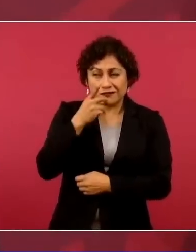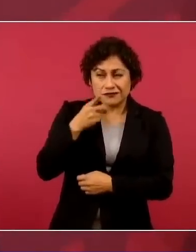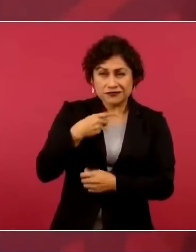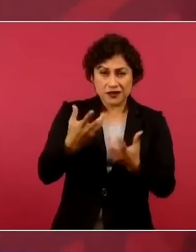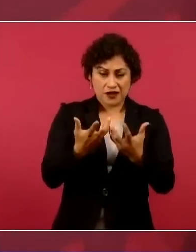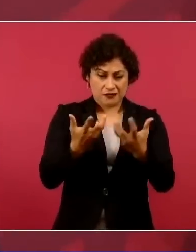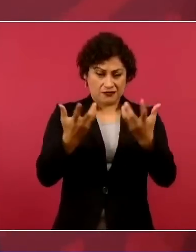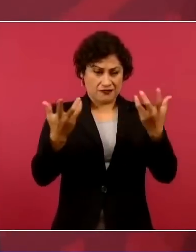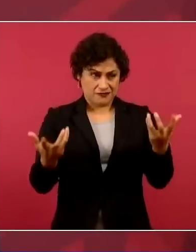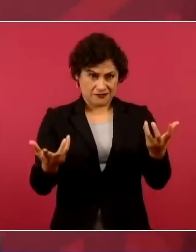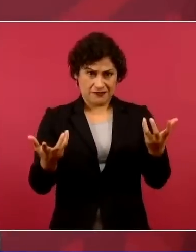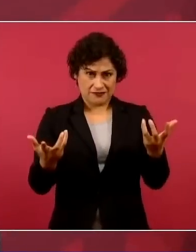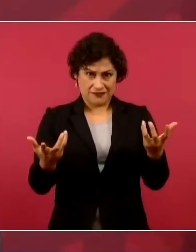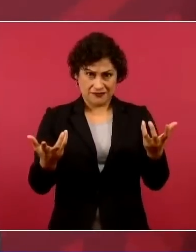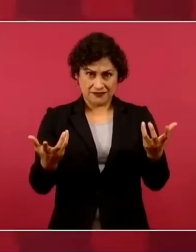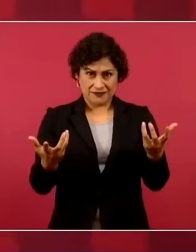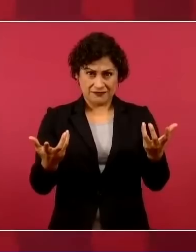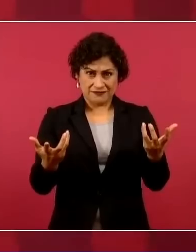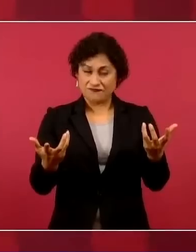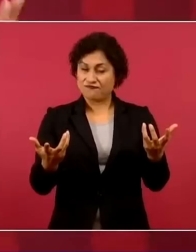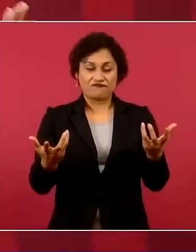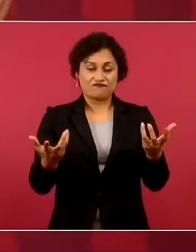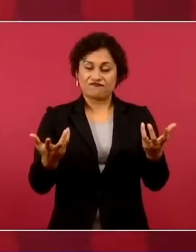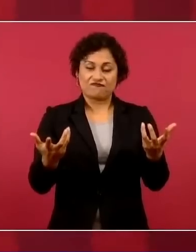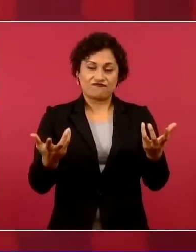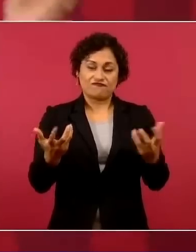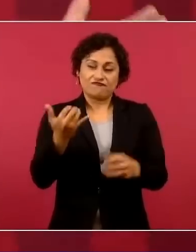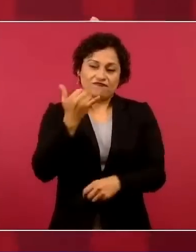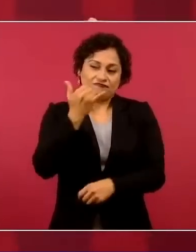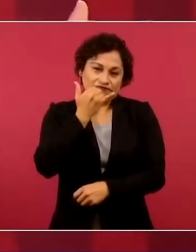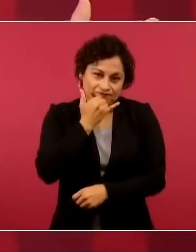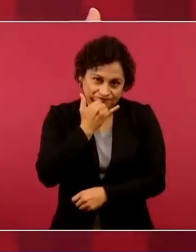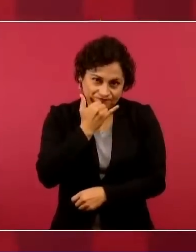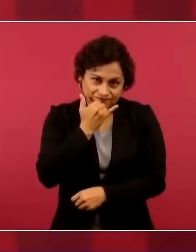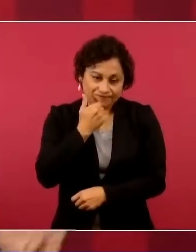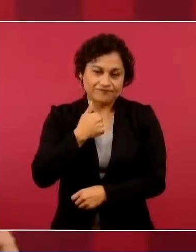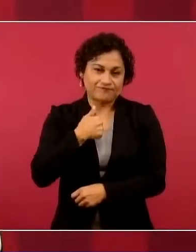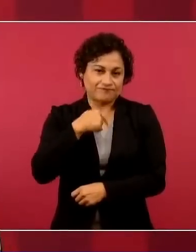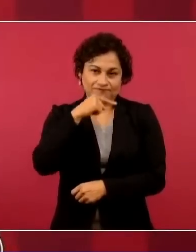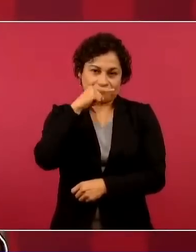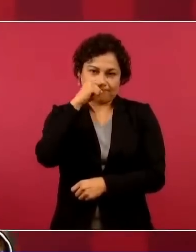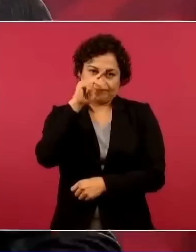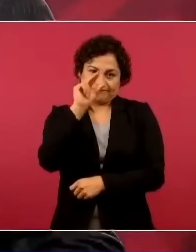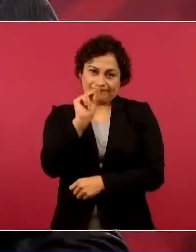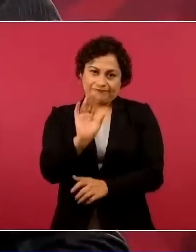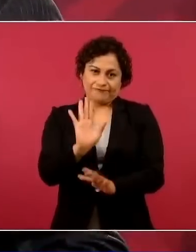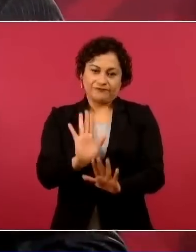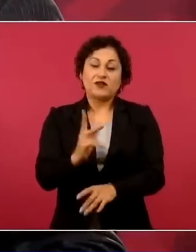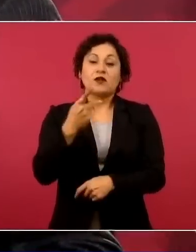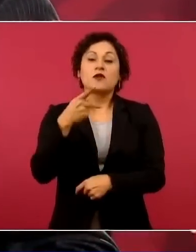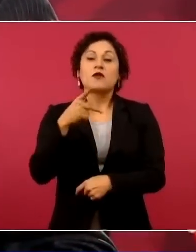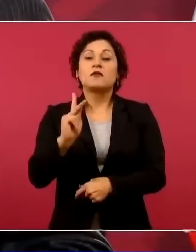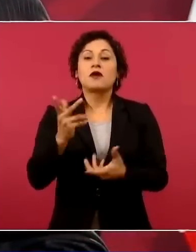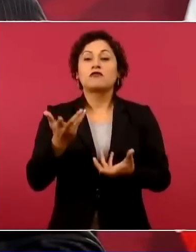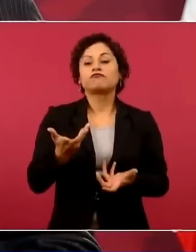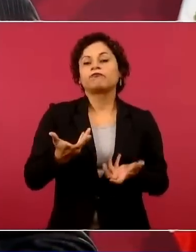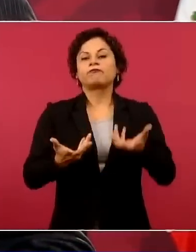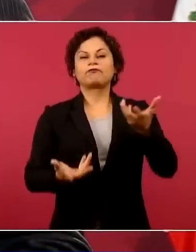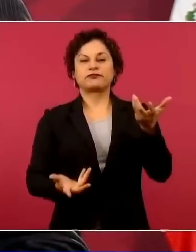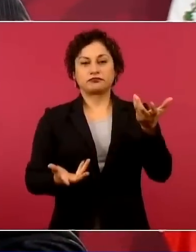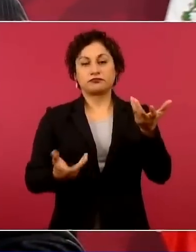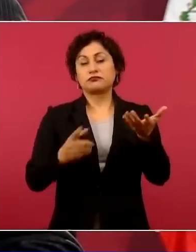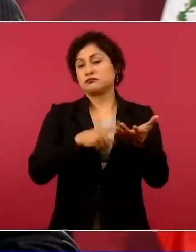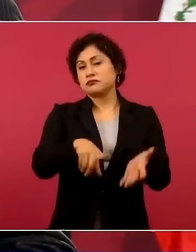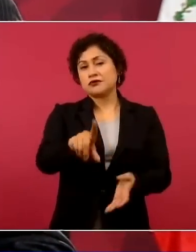no es para presumir, pero tenemos el 70 por ciento de aceptación.